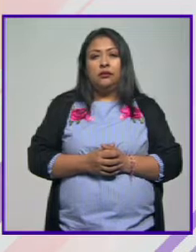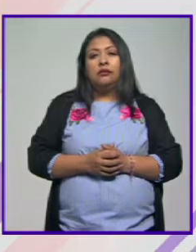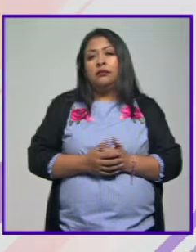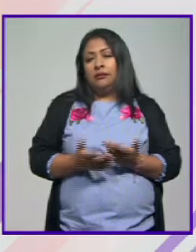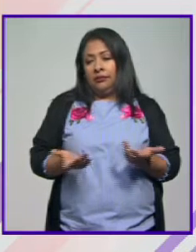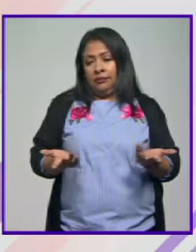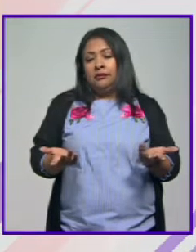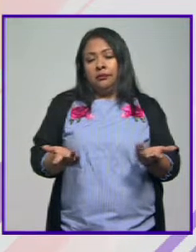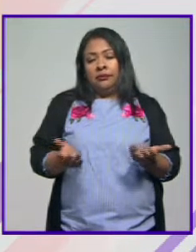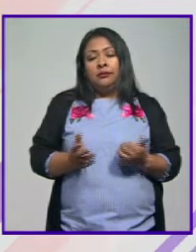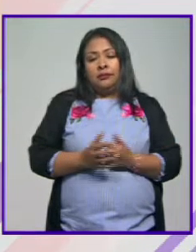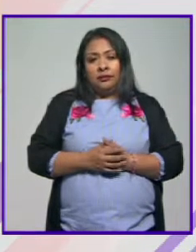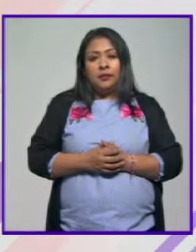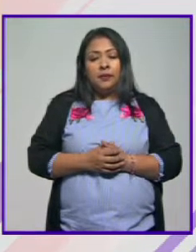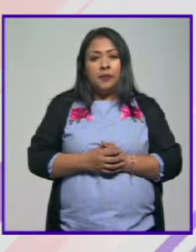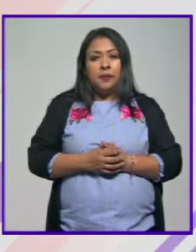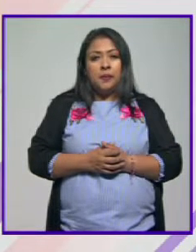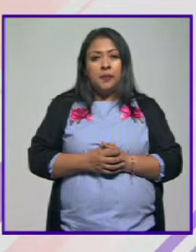justo digamos